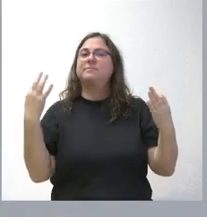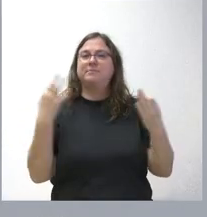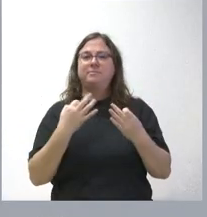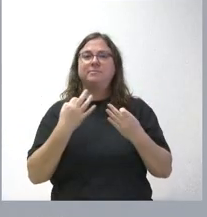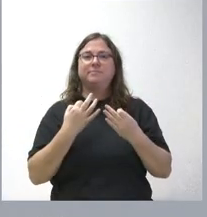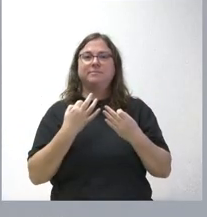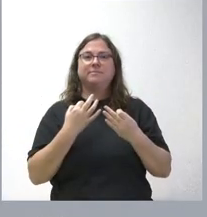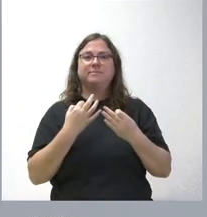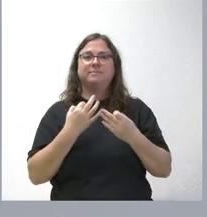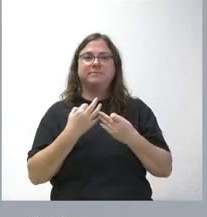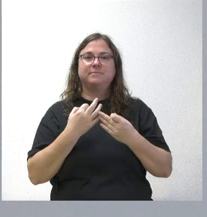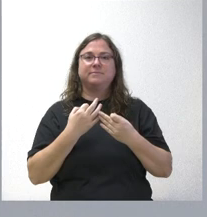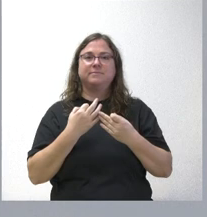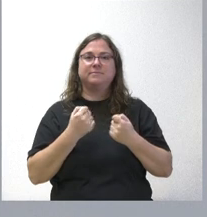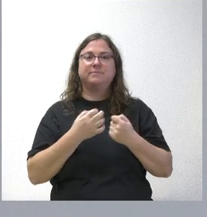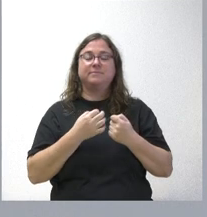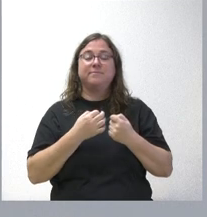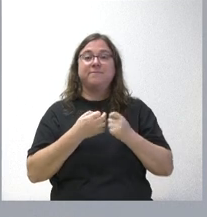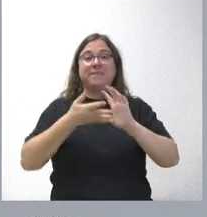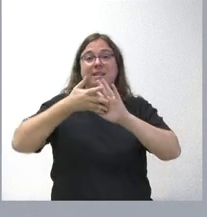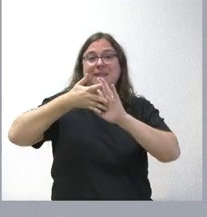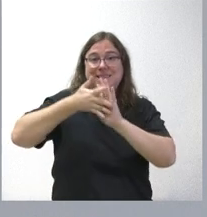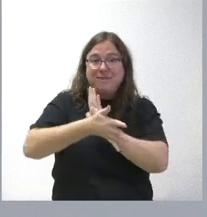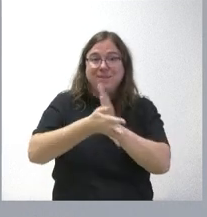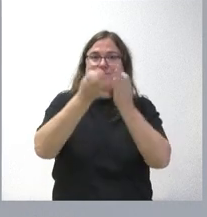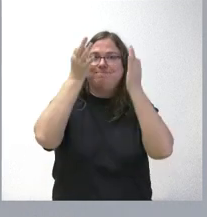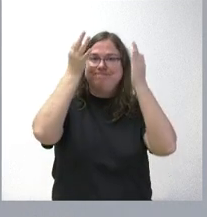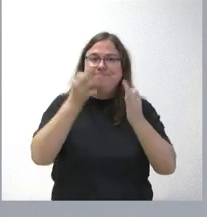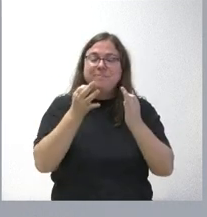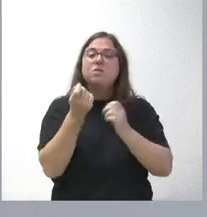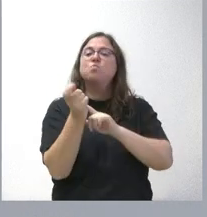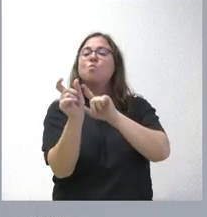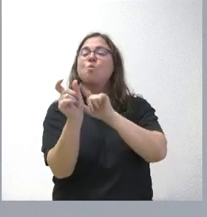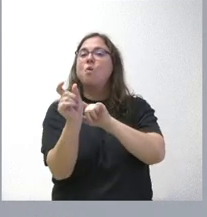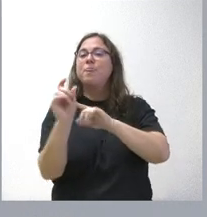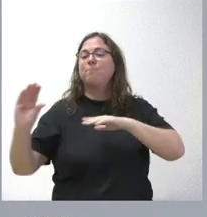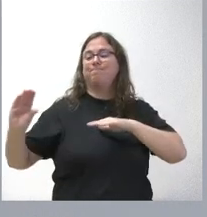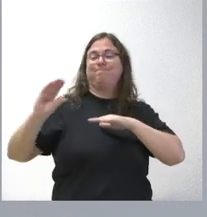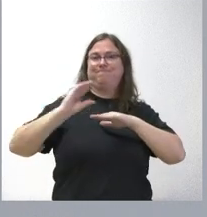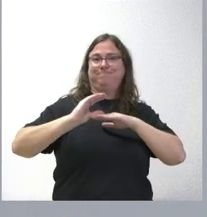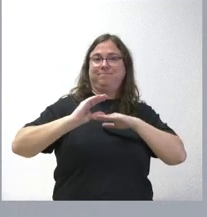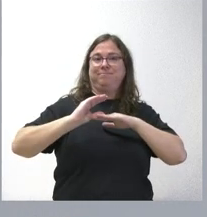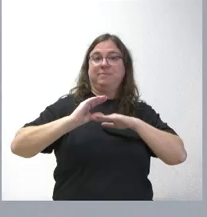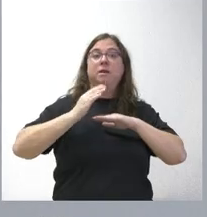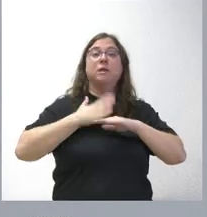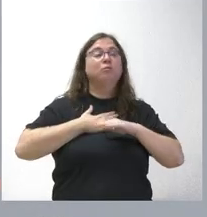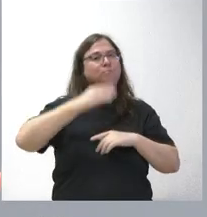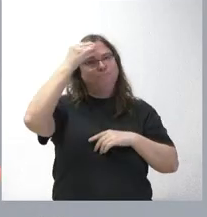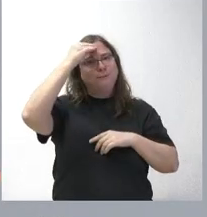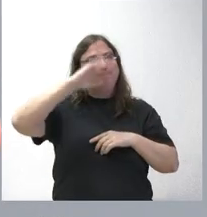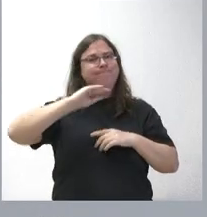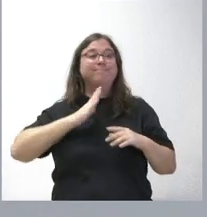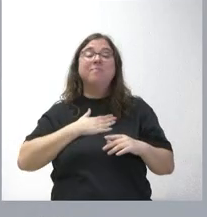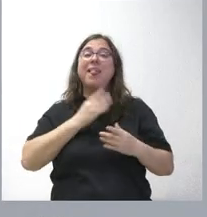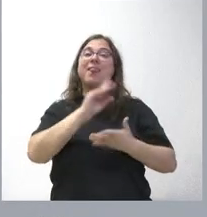Que la definición concreta de la cuantía otorgada no se corresponde a nuestro juicio con los